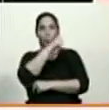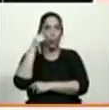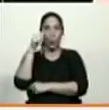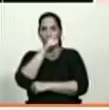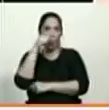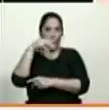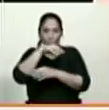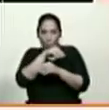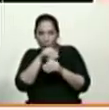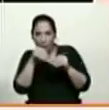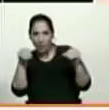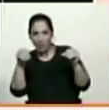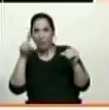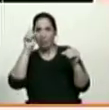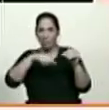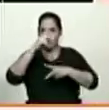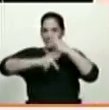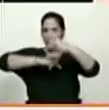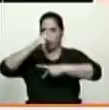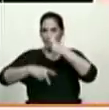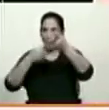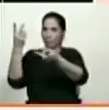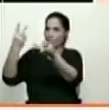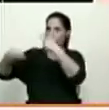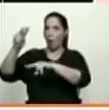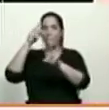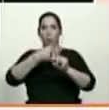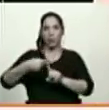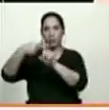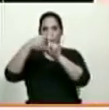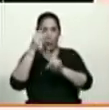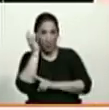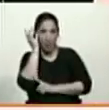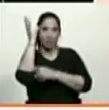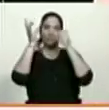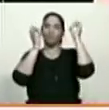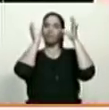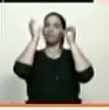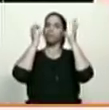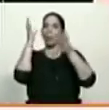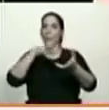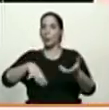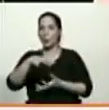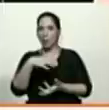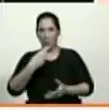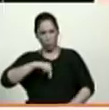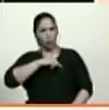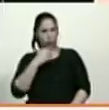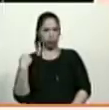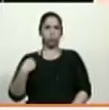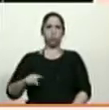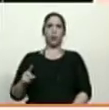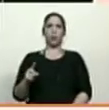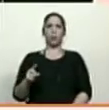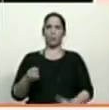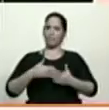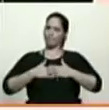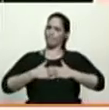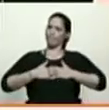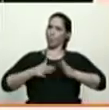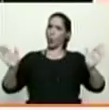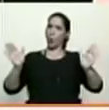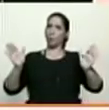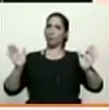sino también como el principal productor de falsos positivos para crear situaciones. Nosotros tenemos garantizado